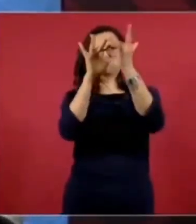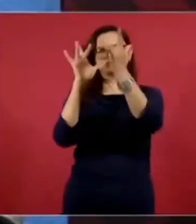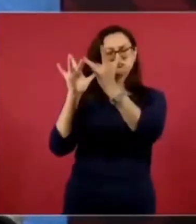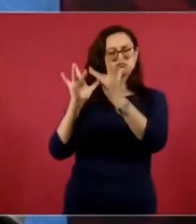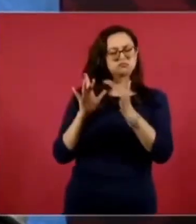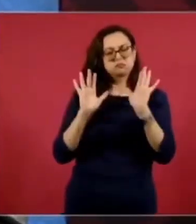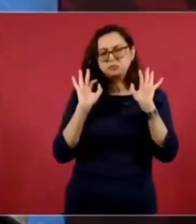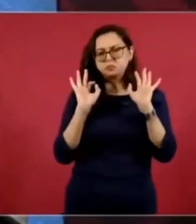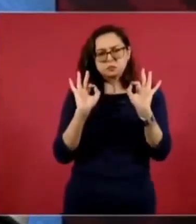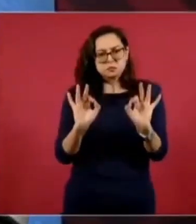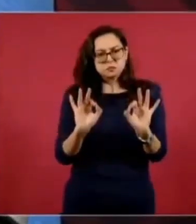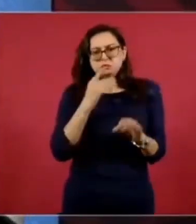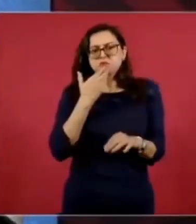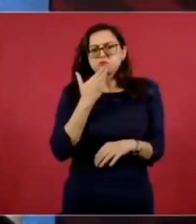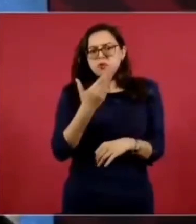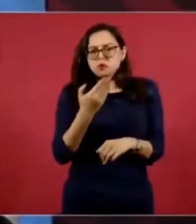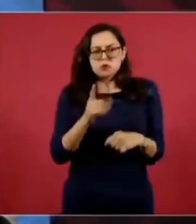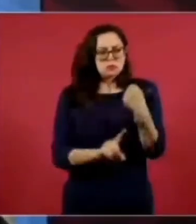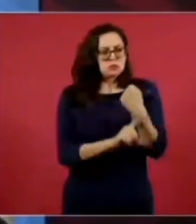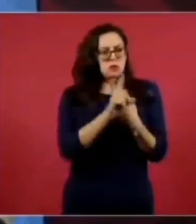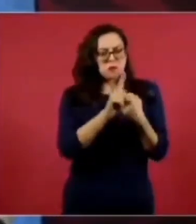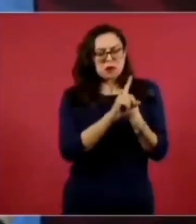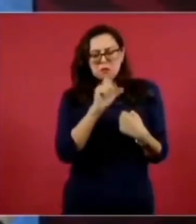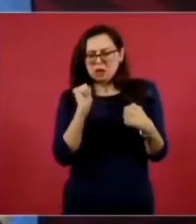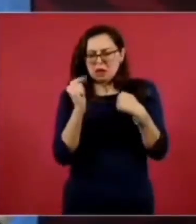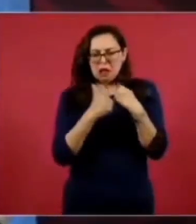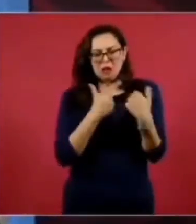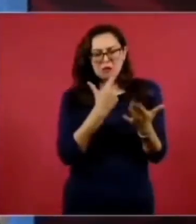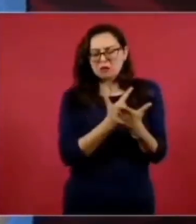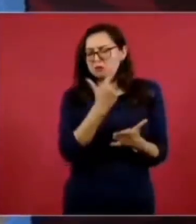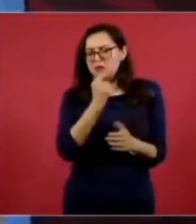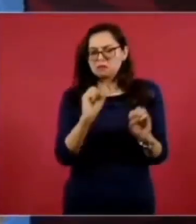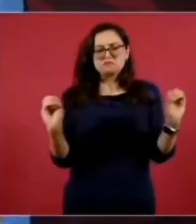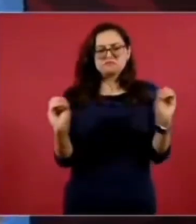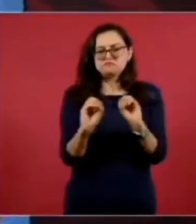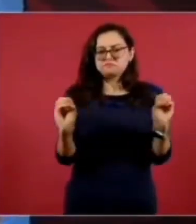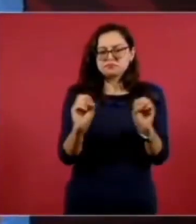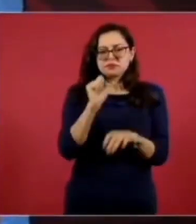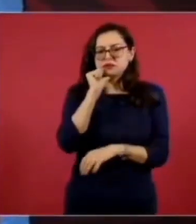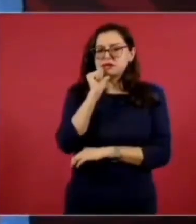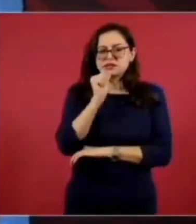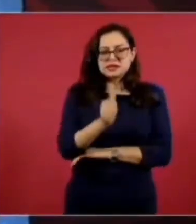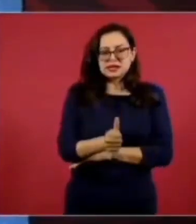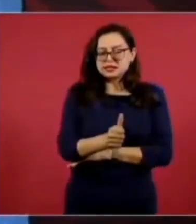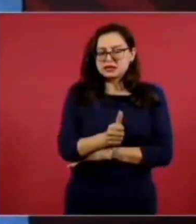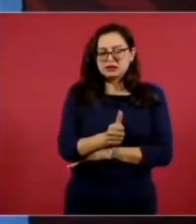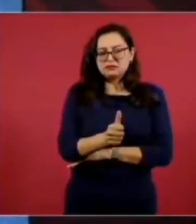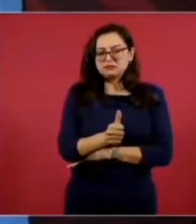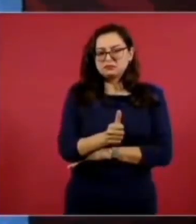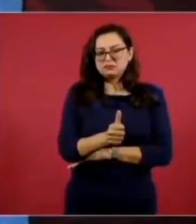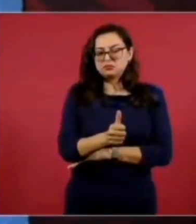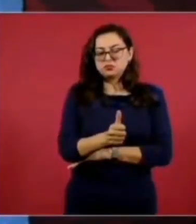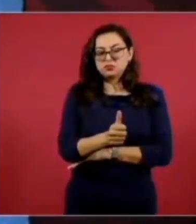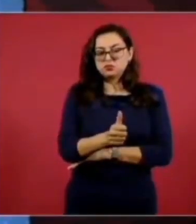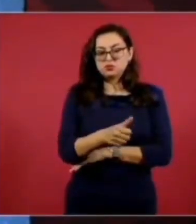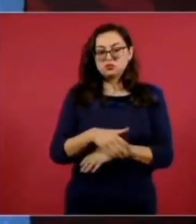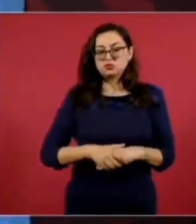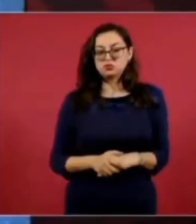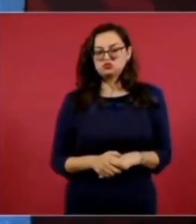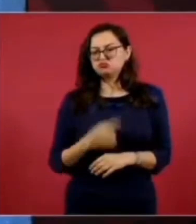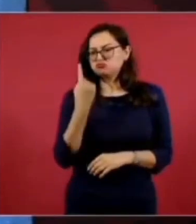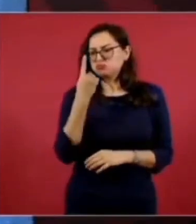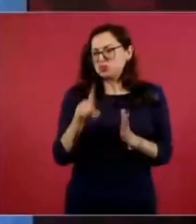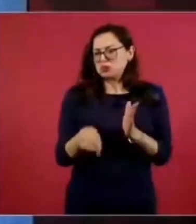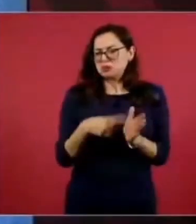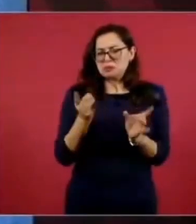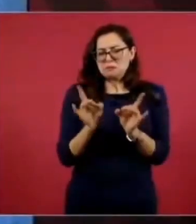incidente, si se le puede llamar así.